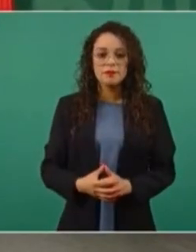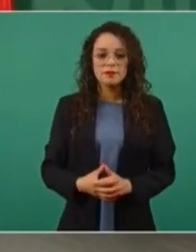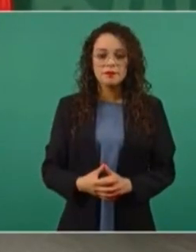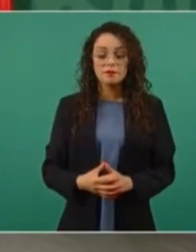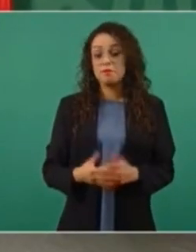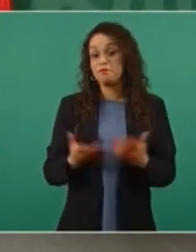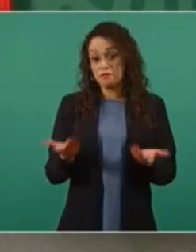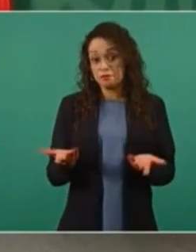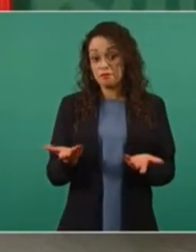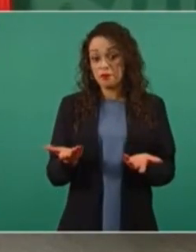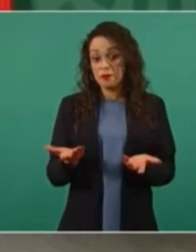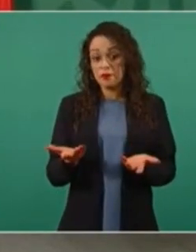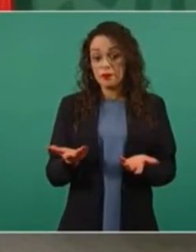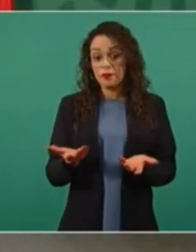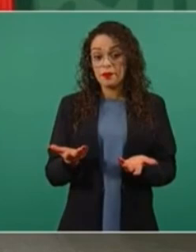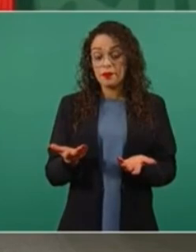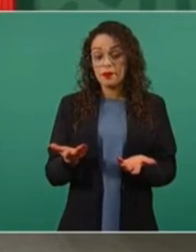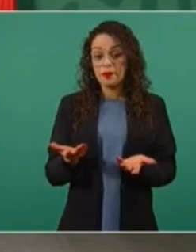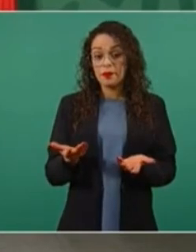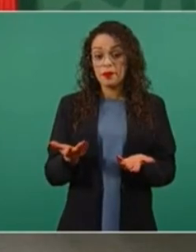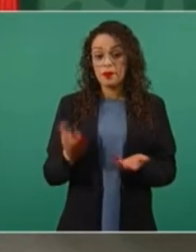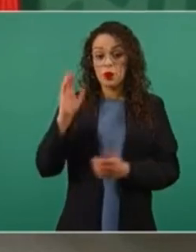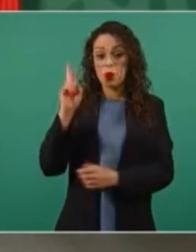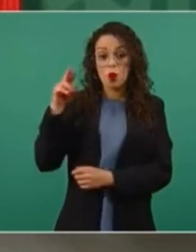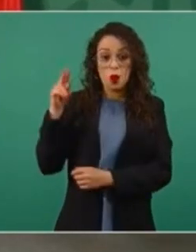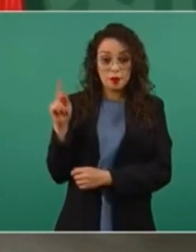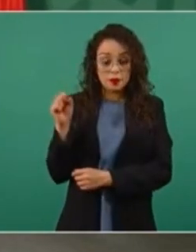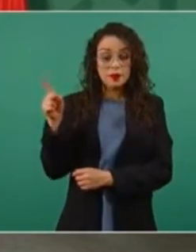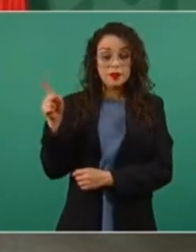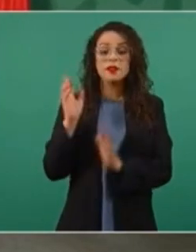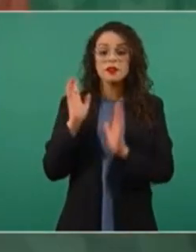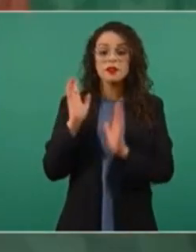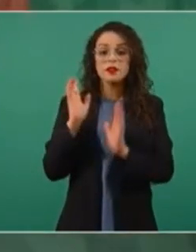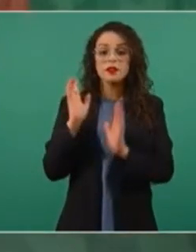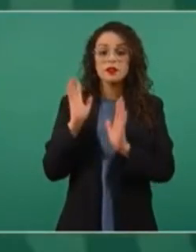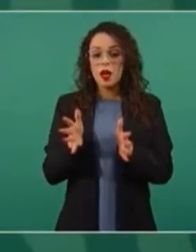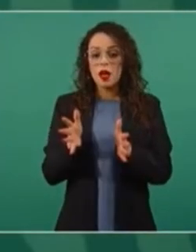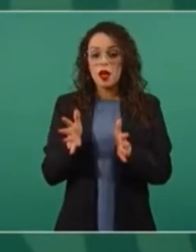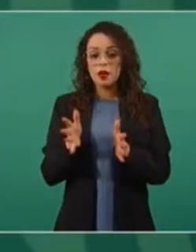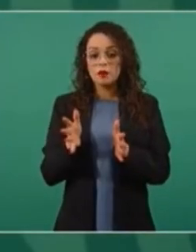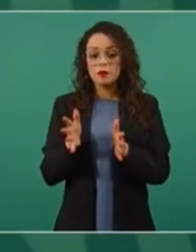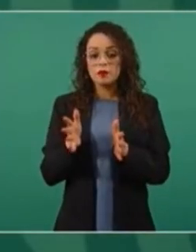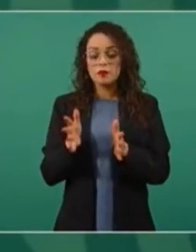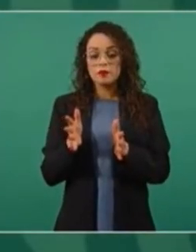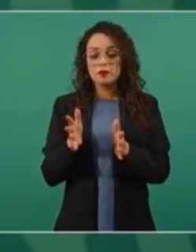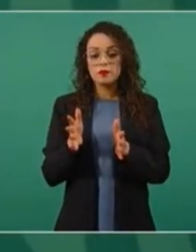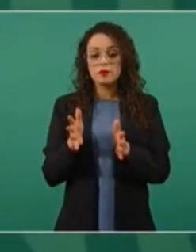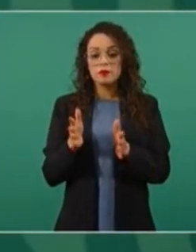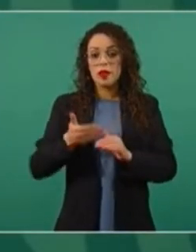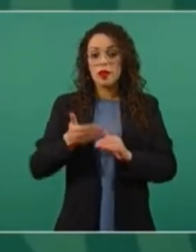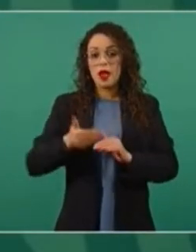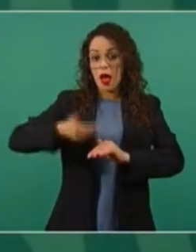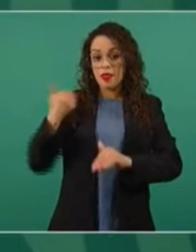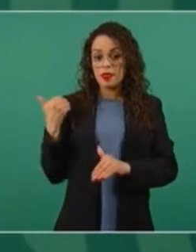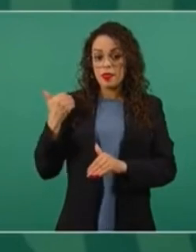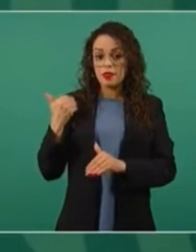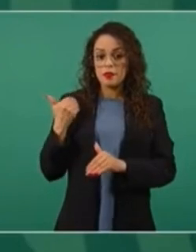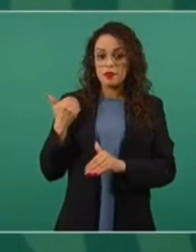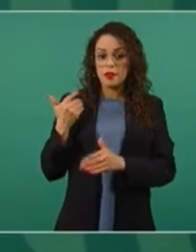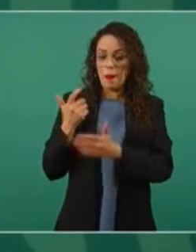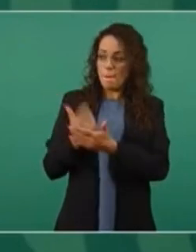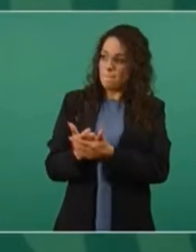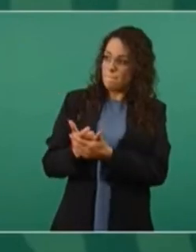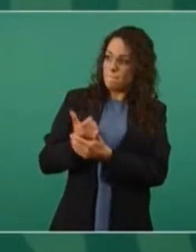más, la UNOPS ha recibido por anticipado, ha recibido